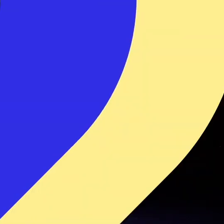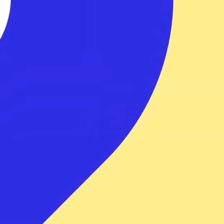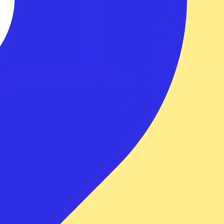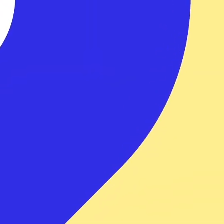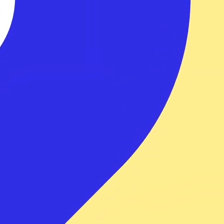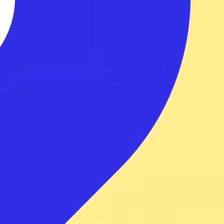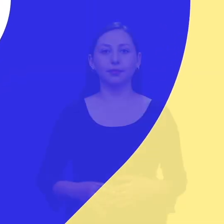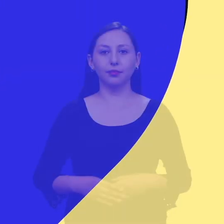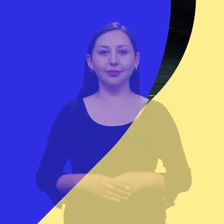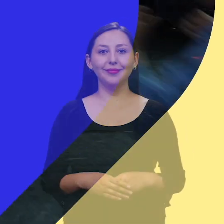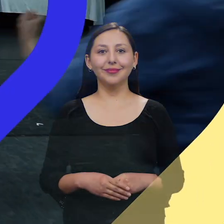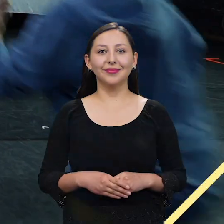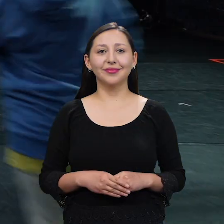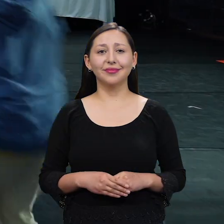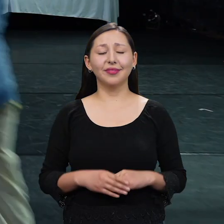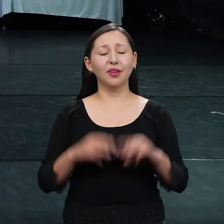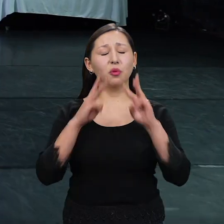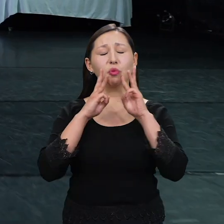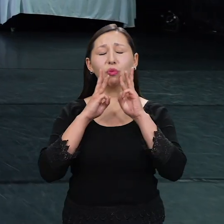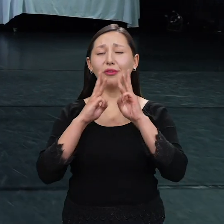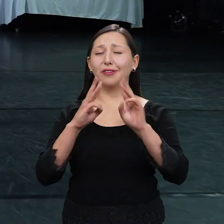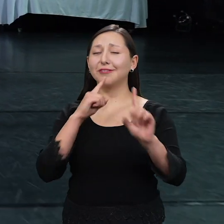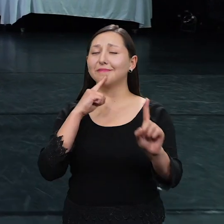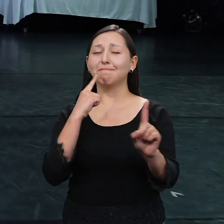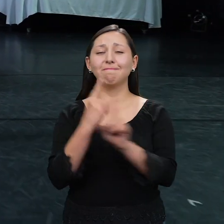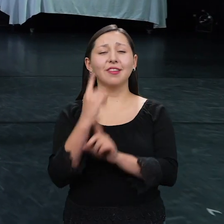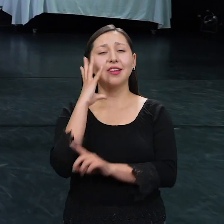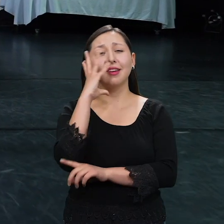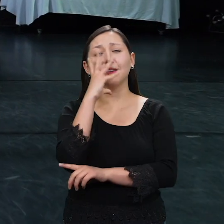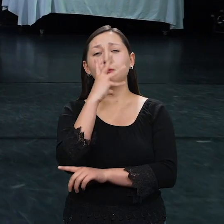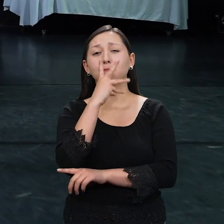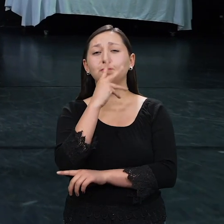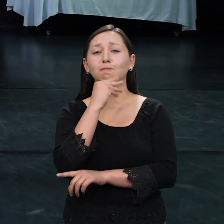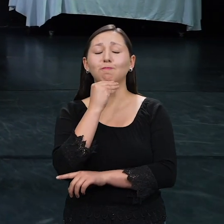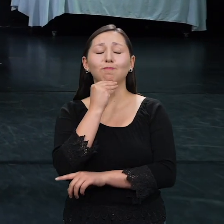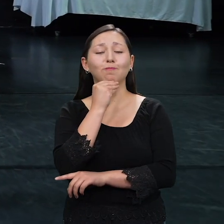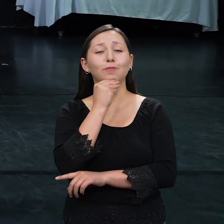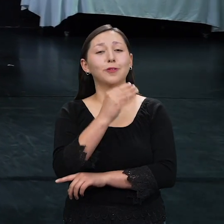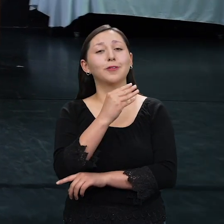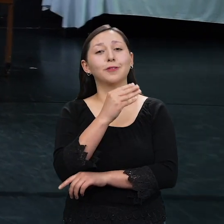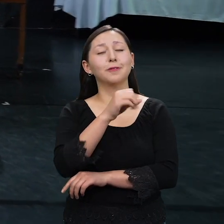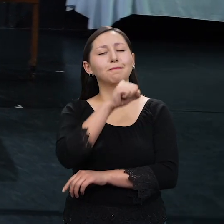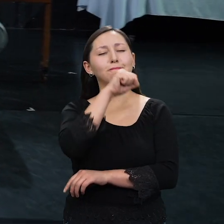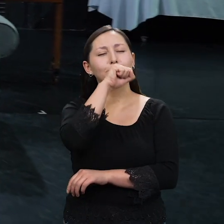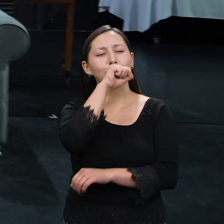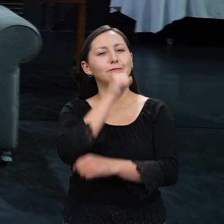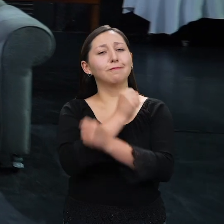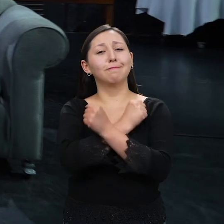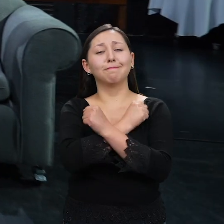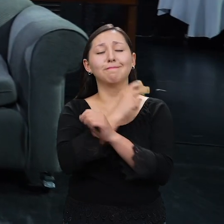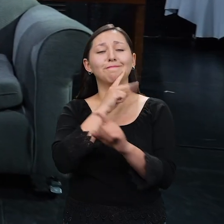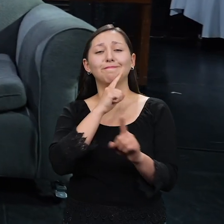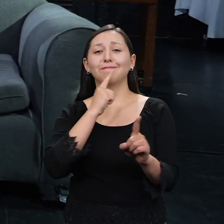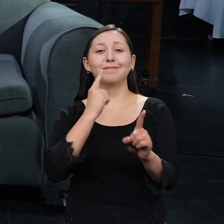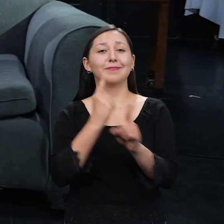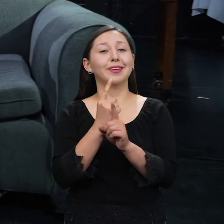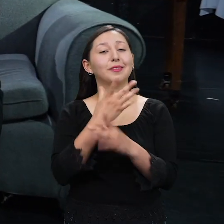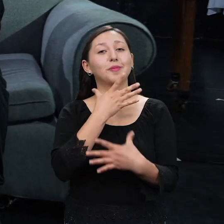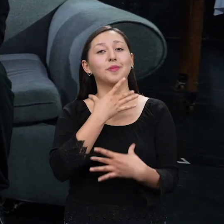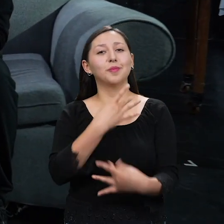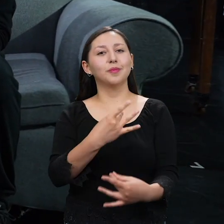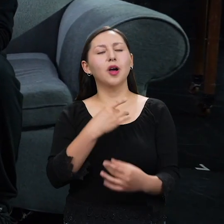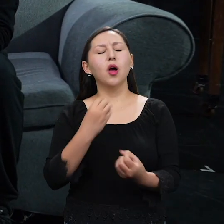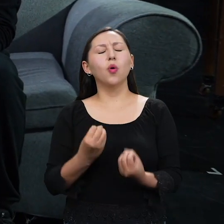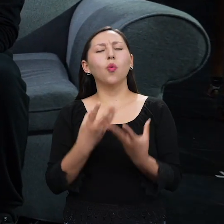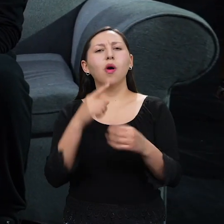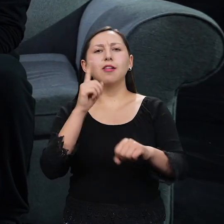¡Suscríbete al ¡Qué emoción! ¡Fue hermoso, hermoso! ¡Me encantó! ¿Te gustó? Sí. Oye, ¿cuánto tiempo les